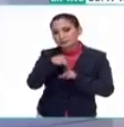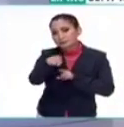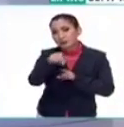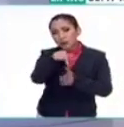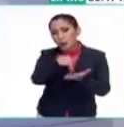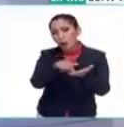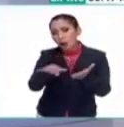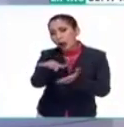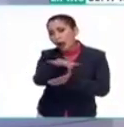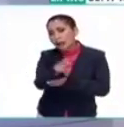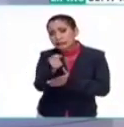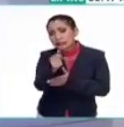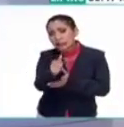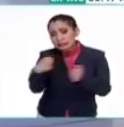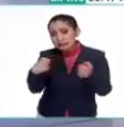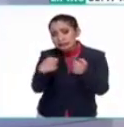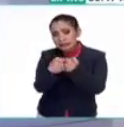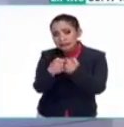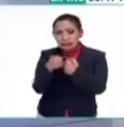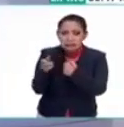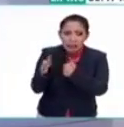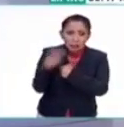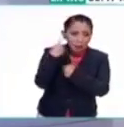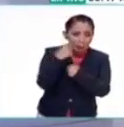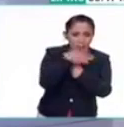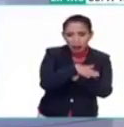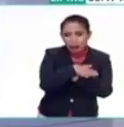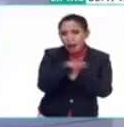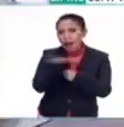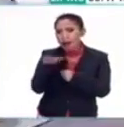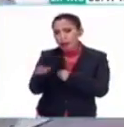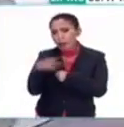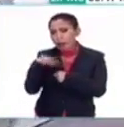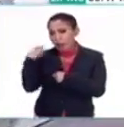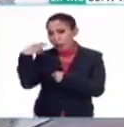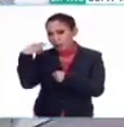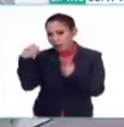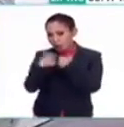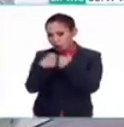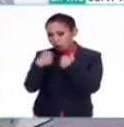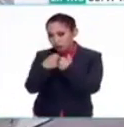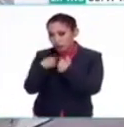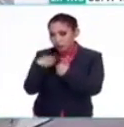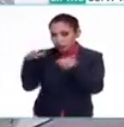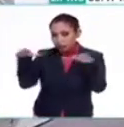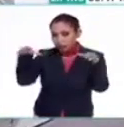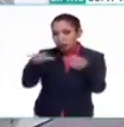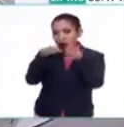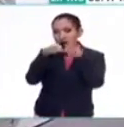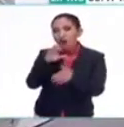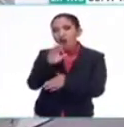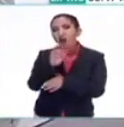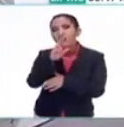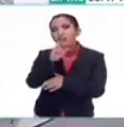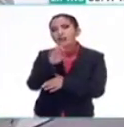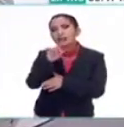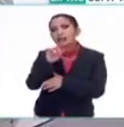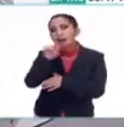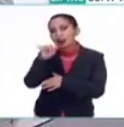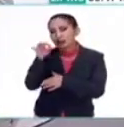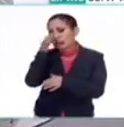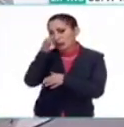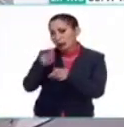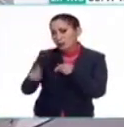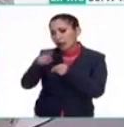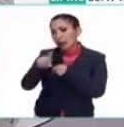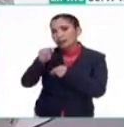un sitio que está casi en la frontera entre Puebla y Veracruz, a los pies del cofre de Perote, muy cerca de un poblado que